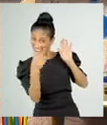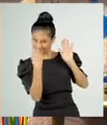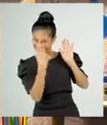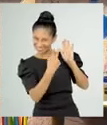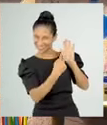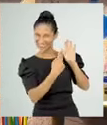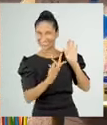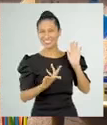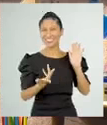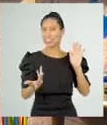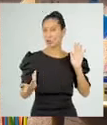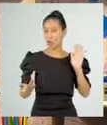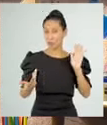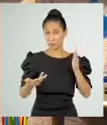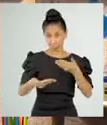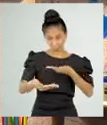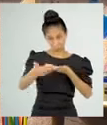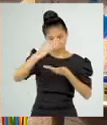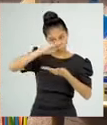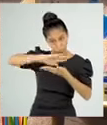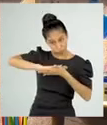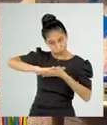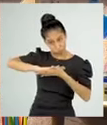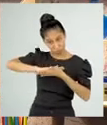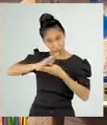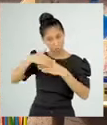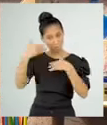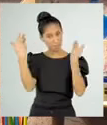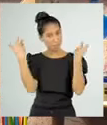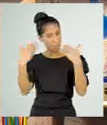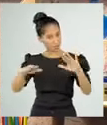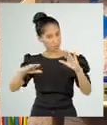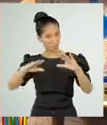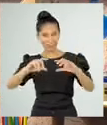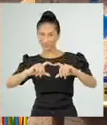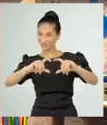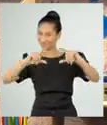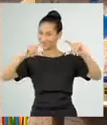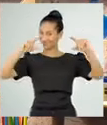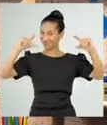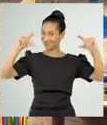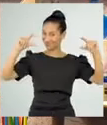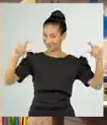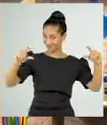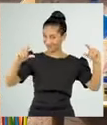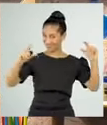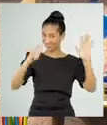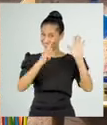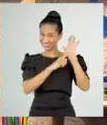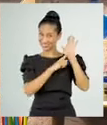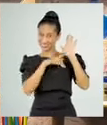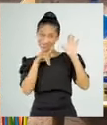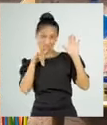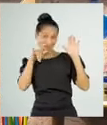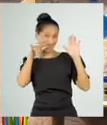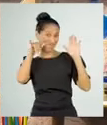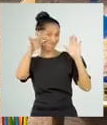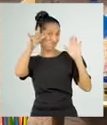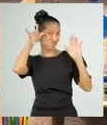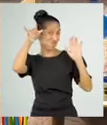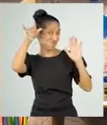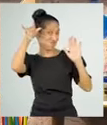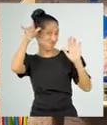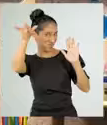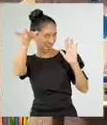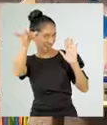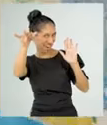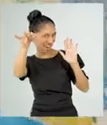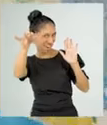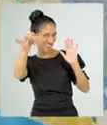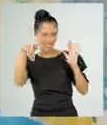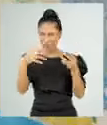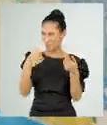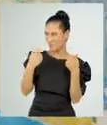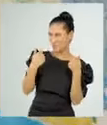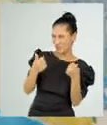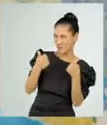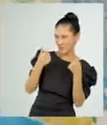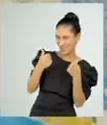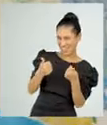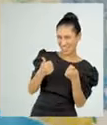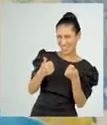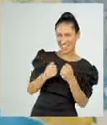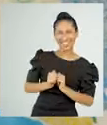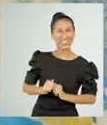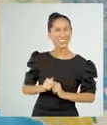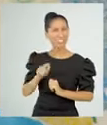el mismo. Y listo. Ya tengo mi avión hecho en origami. Qué bueno,